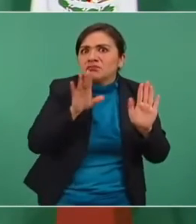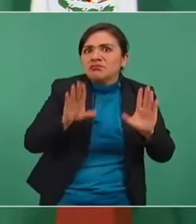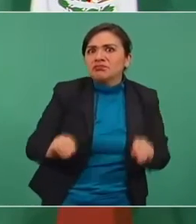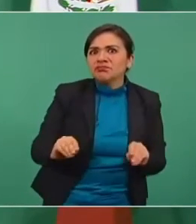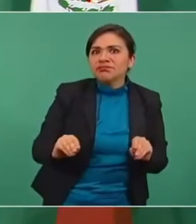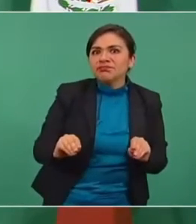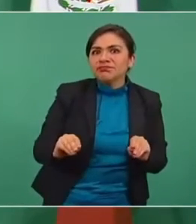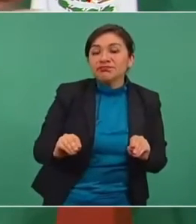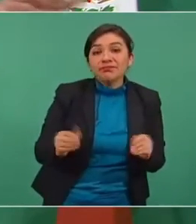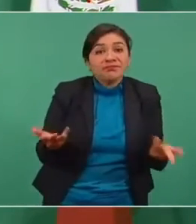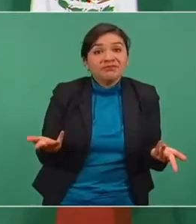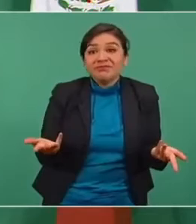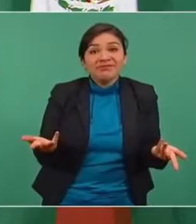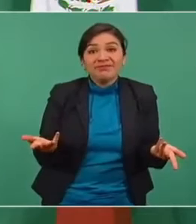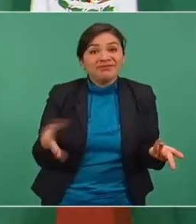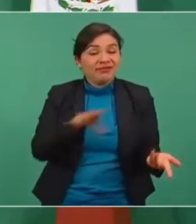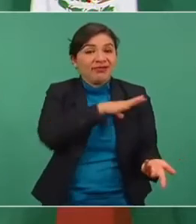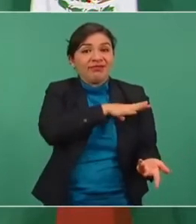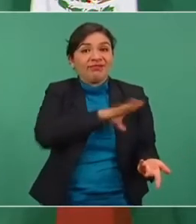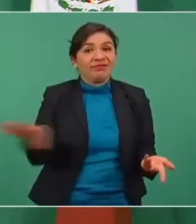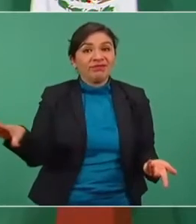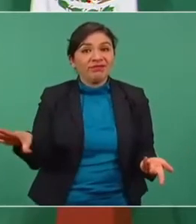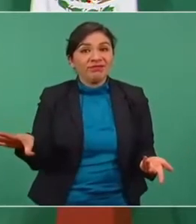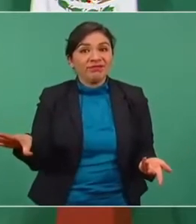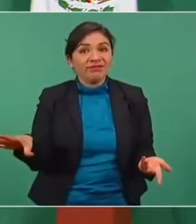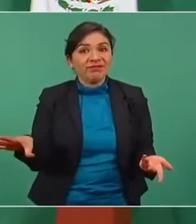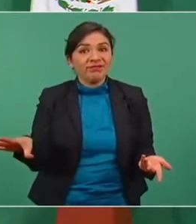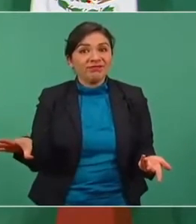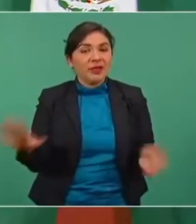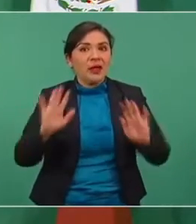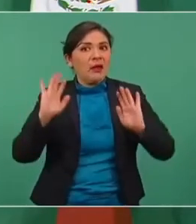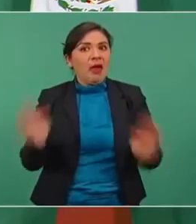No, ya,